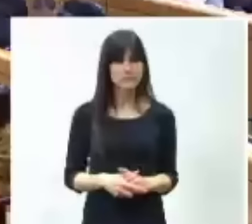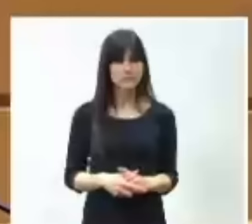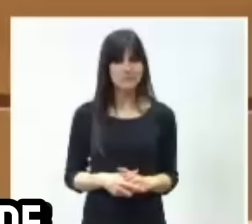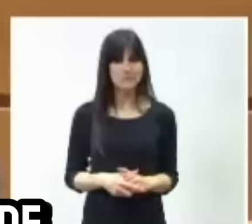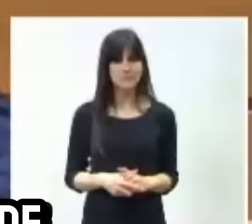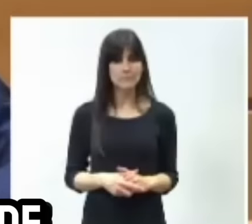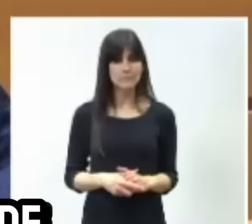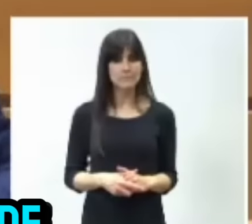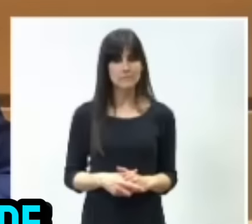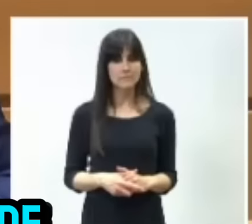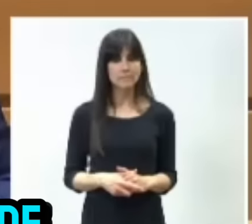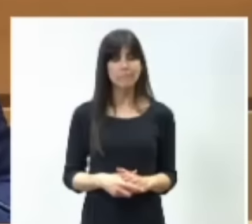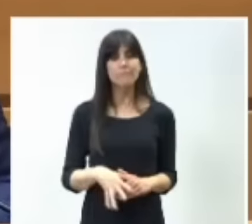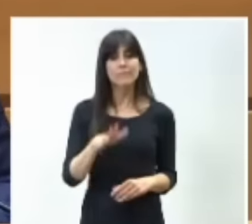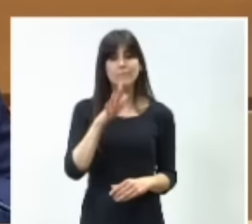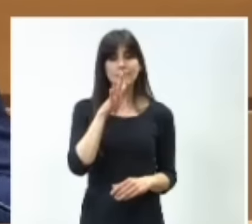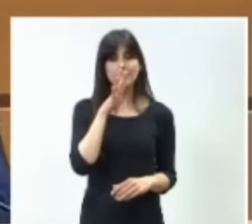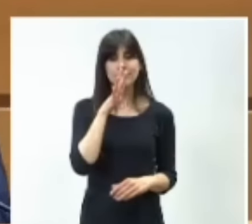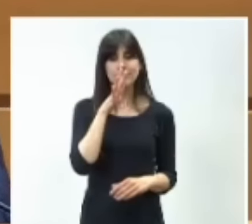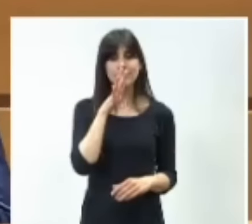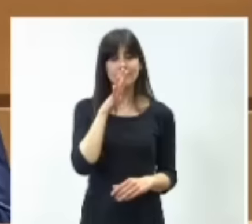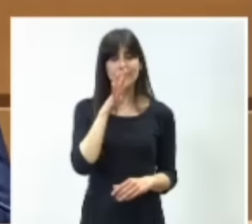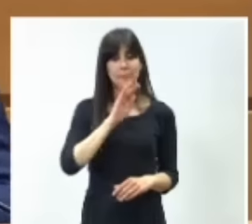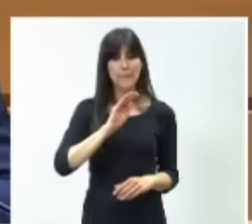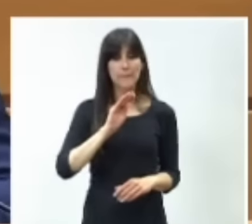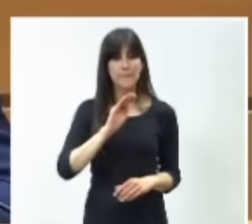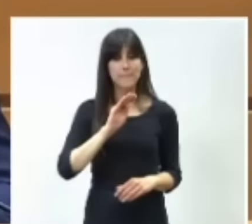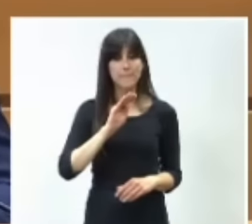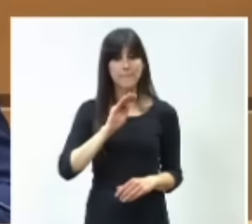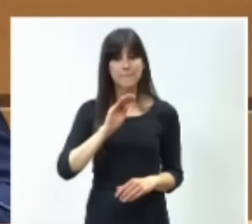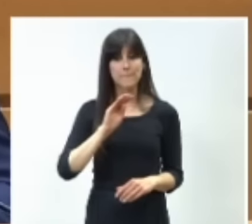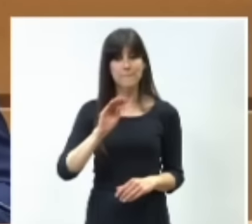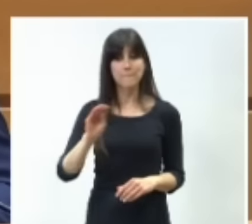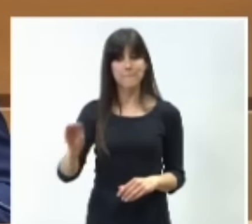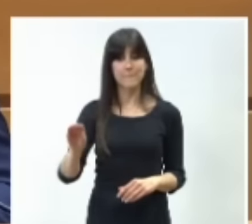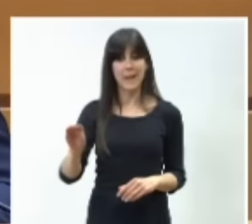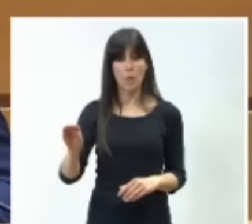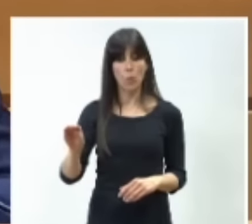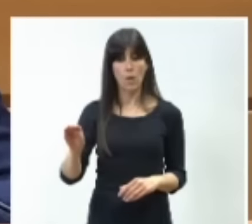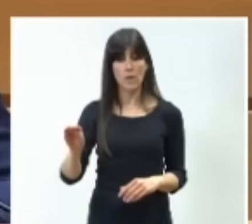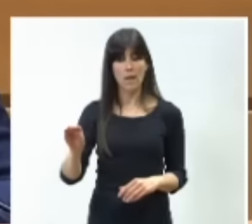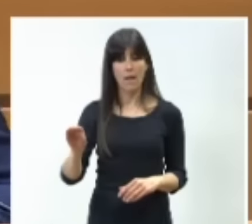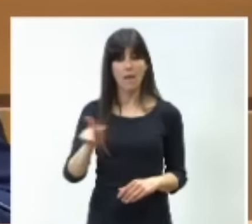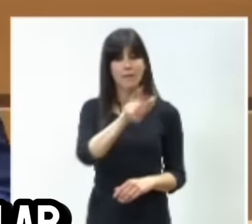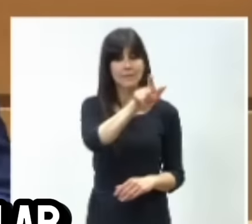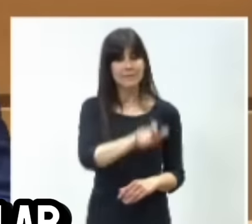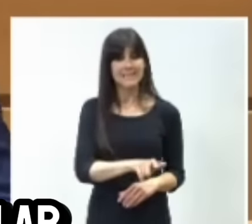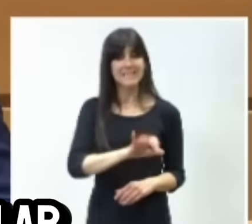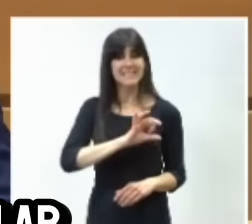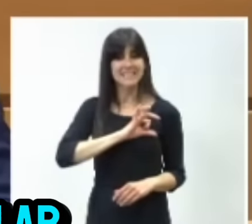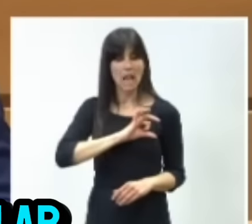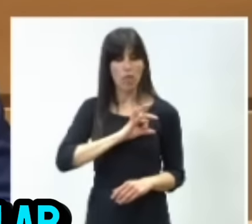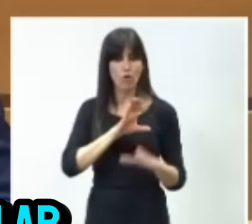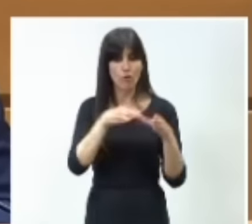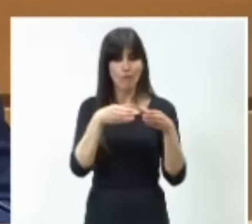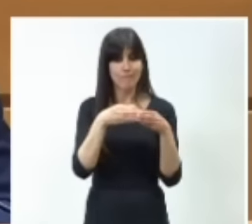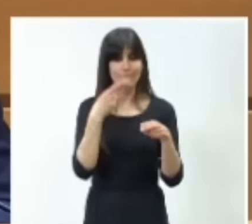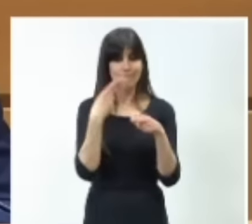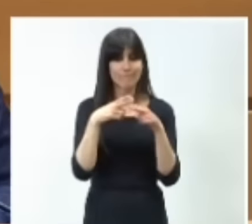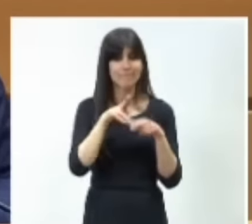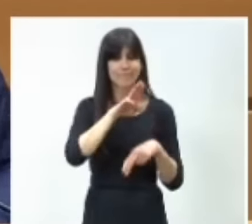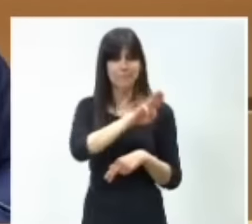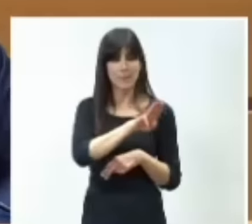A continuación, corresponde formular la siguiente pregunta al senador del Grupo Parlamentario Popular,